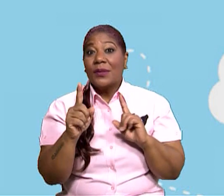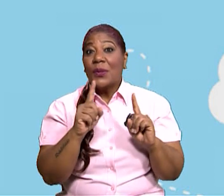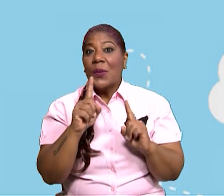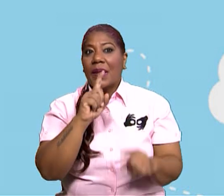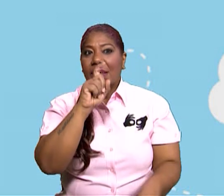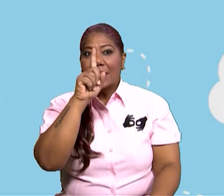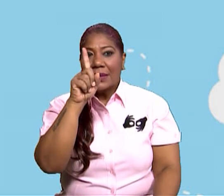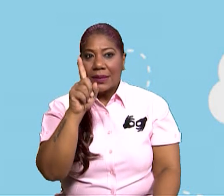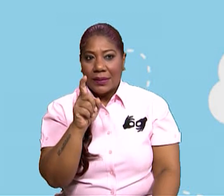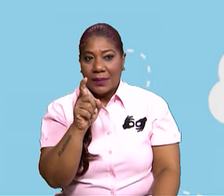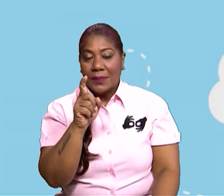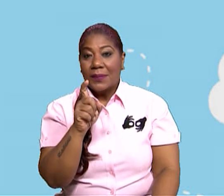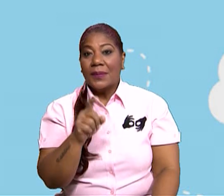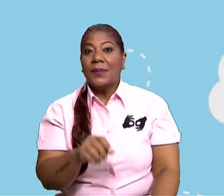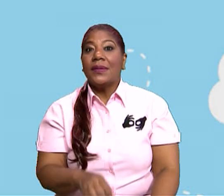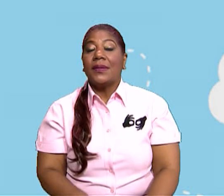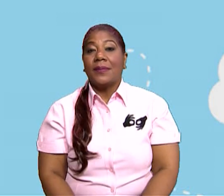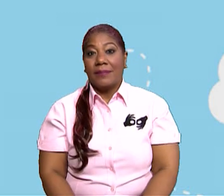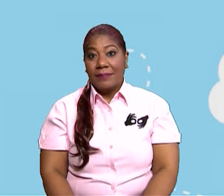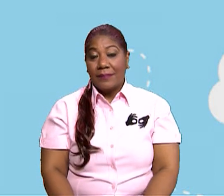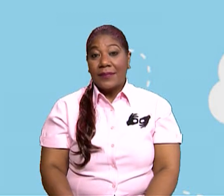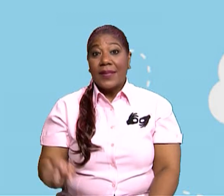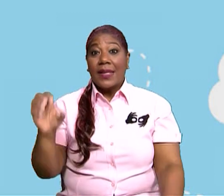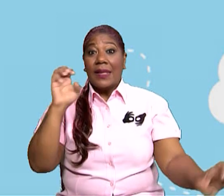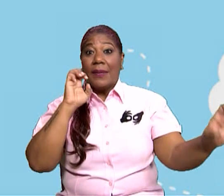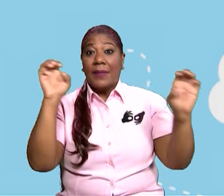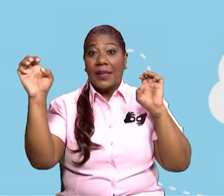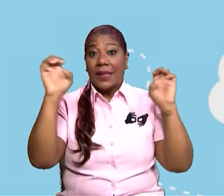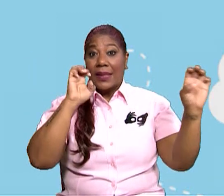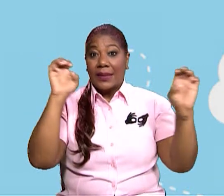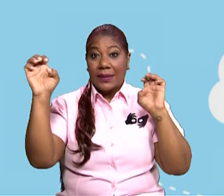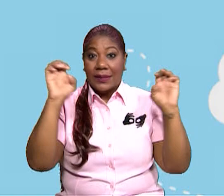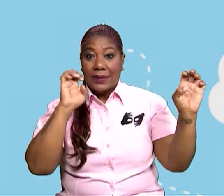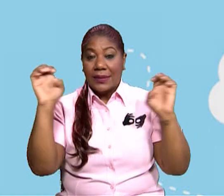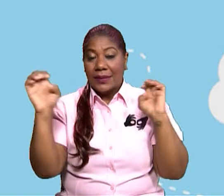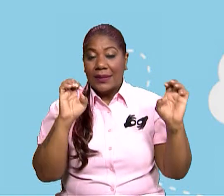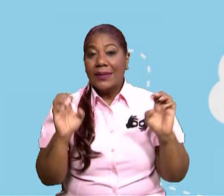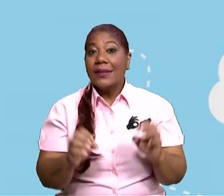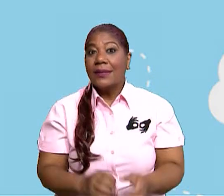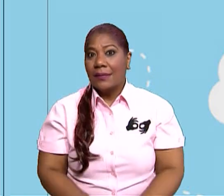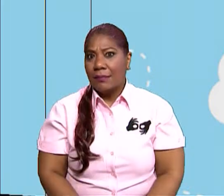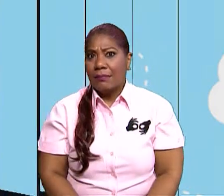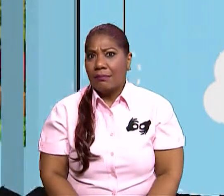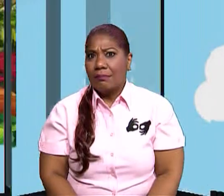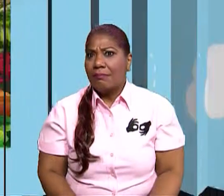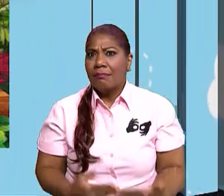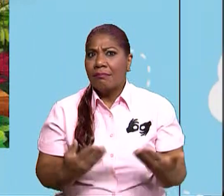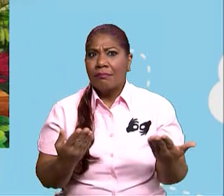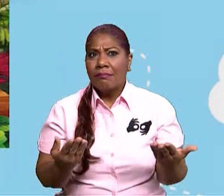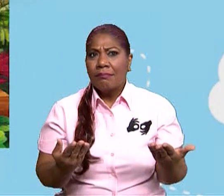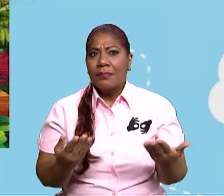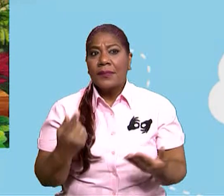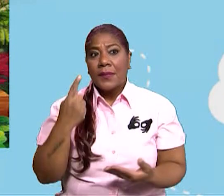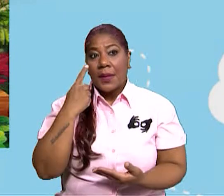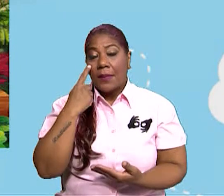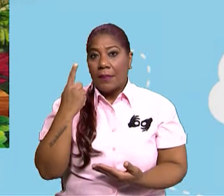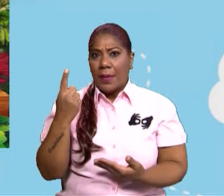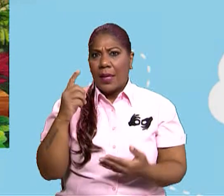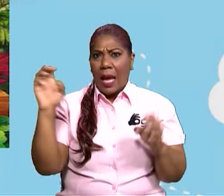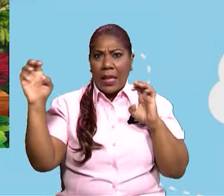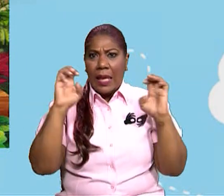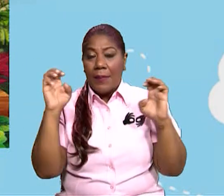Correcto. ¿Cuál es el primer estrato, maestra? Ah, el estrato emergente. Ah, ¿cuál es ese estrato emergente? ¿De emergencia?